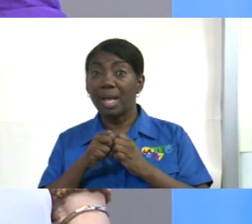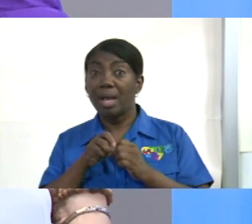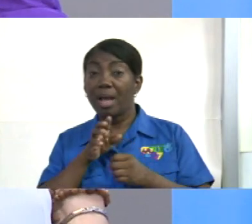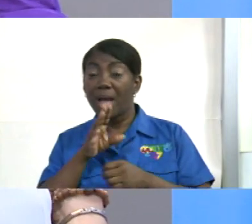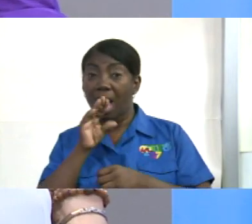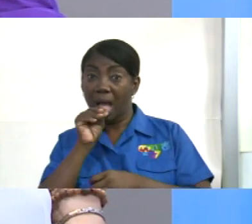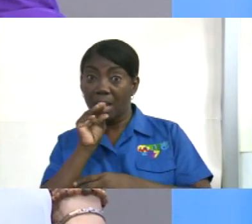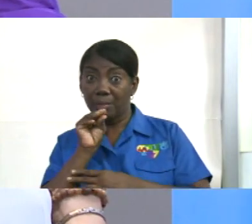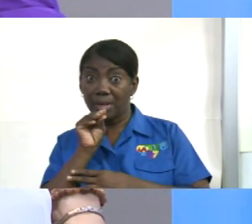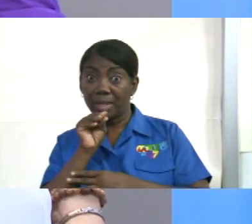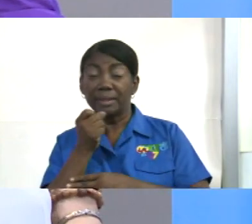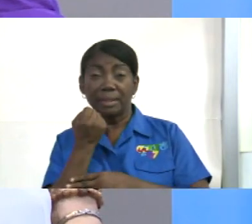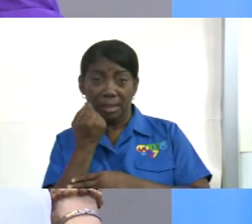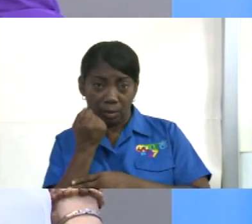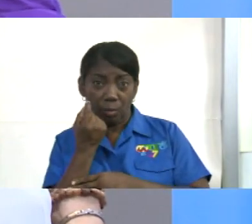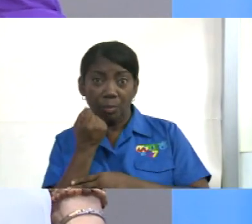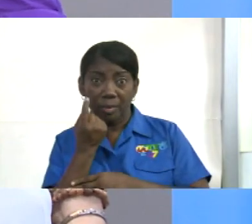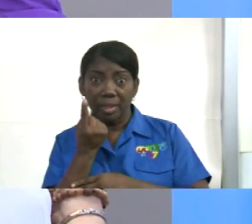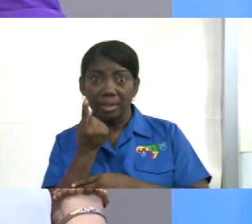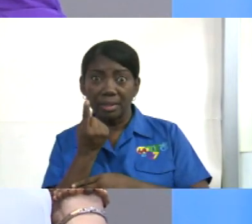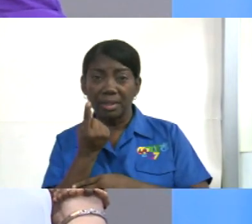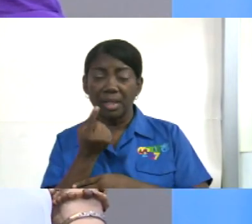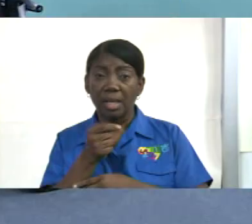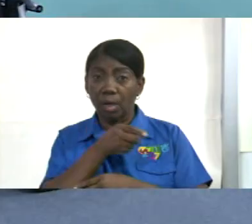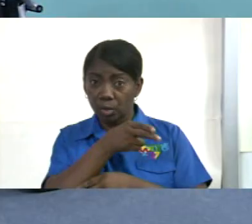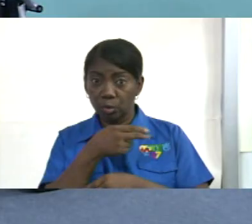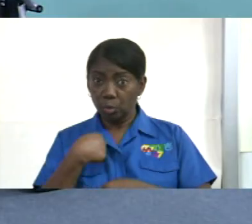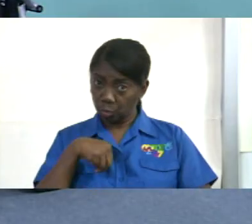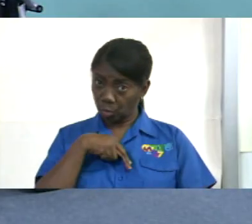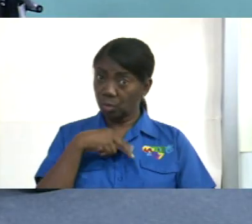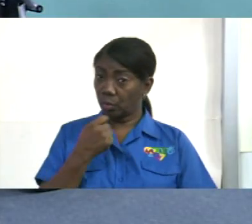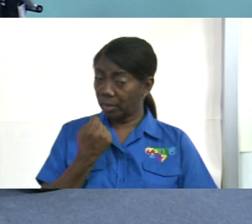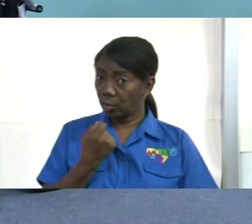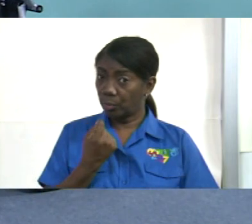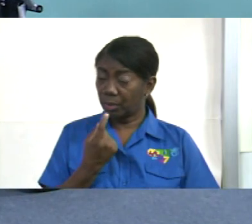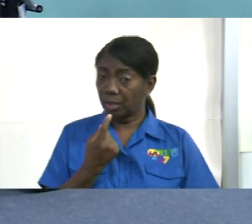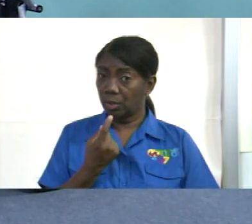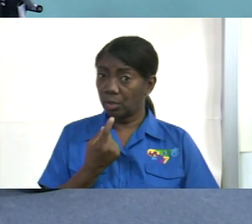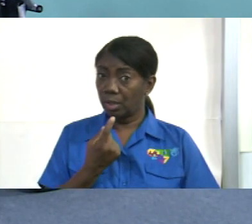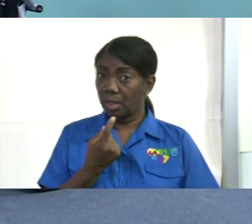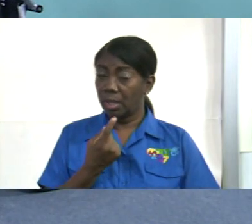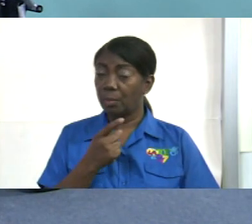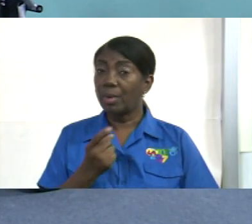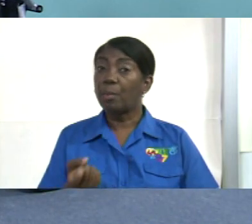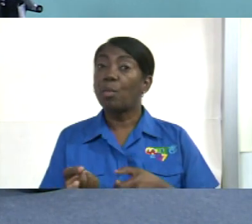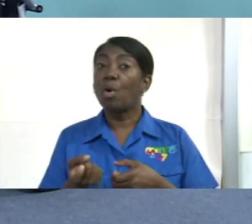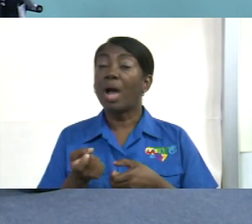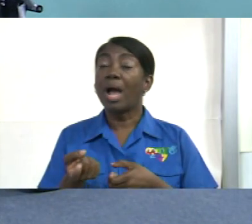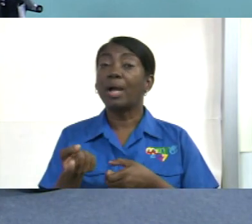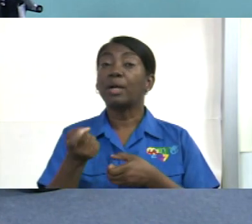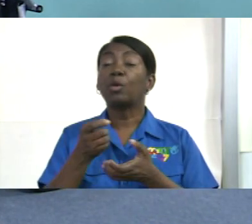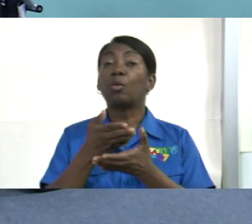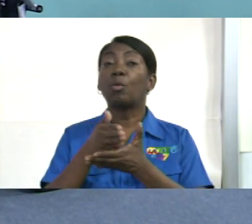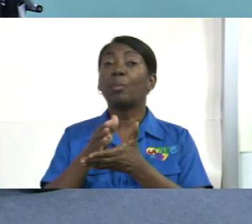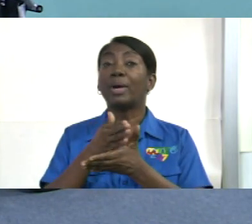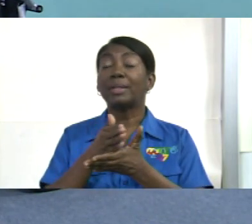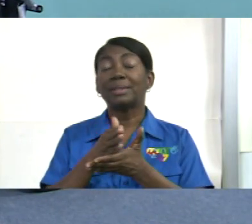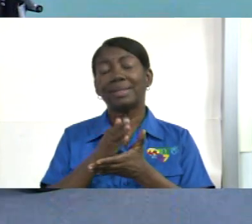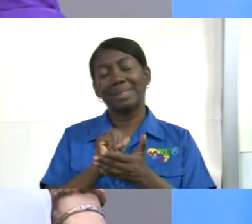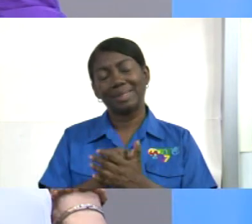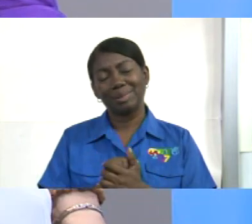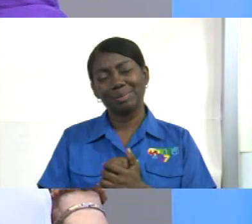dije, se le entiende y nosotros lo entendemos y vamos a participar. Por lo menos.